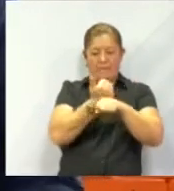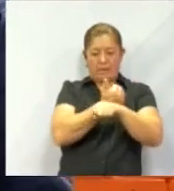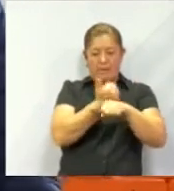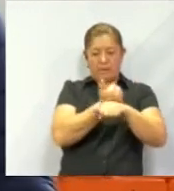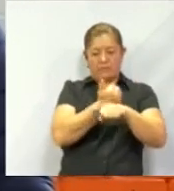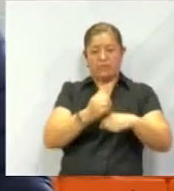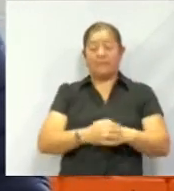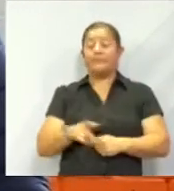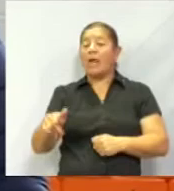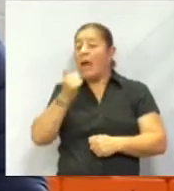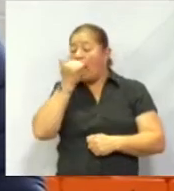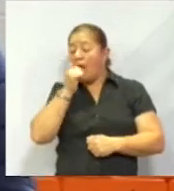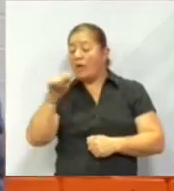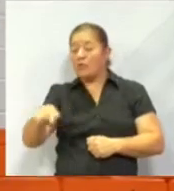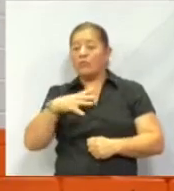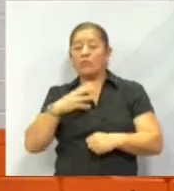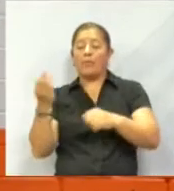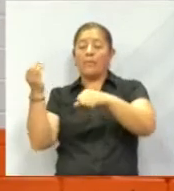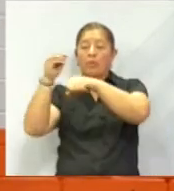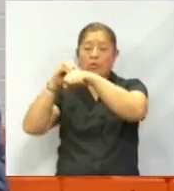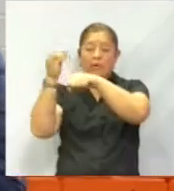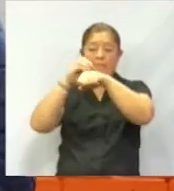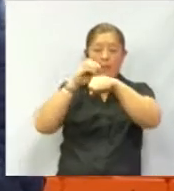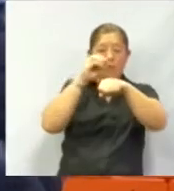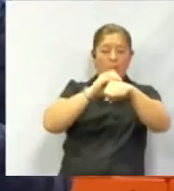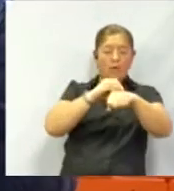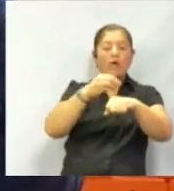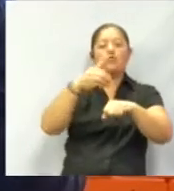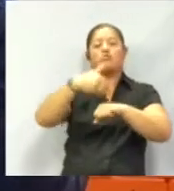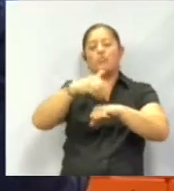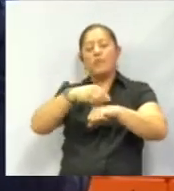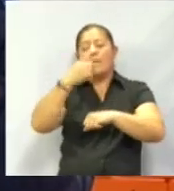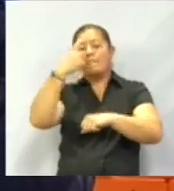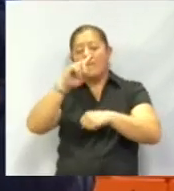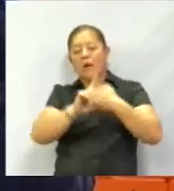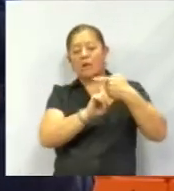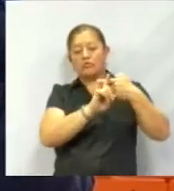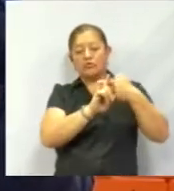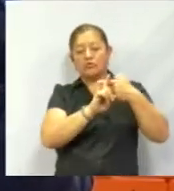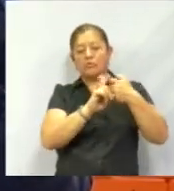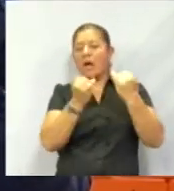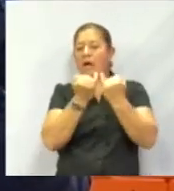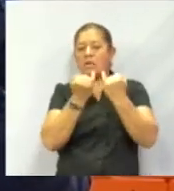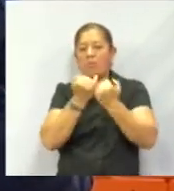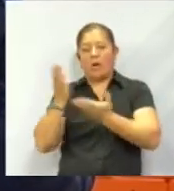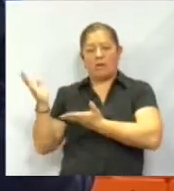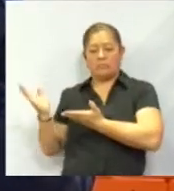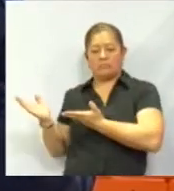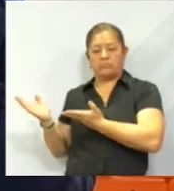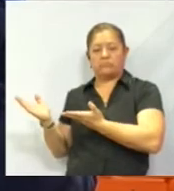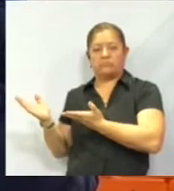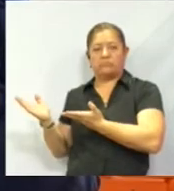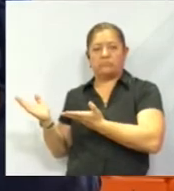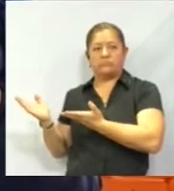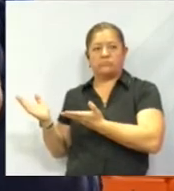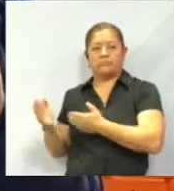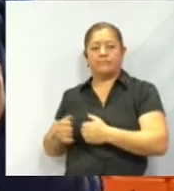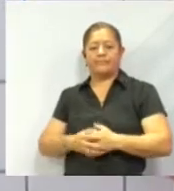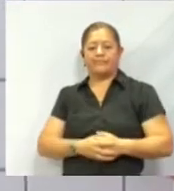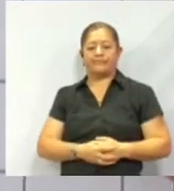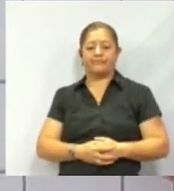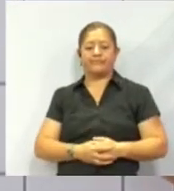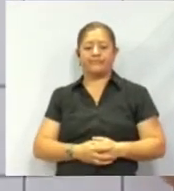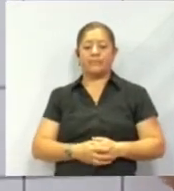alumno colocará las cantidades para realizar una adición, como se muestra en este ejemplo, en su respectiva